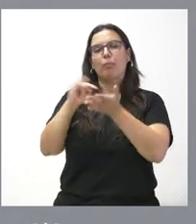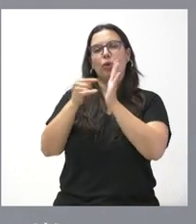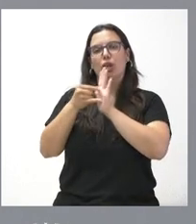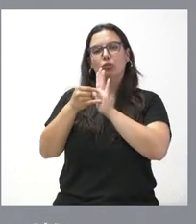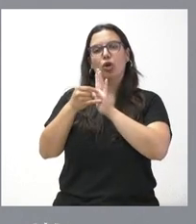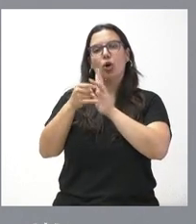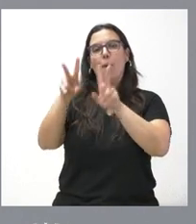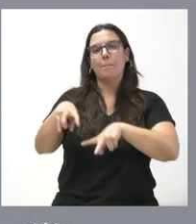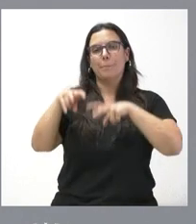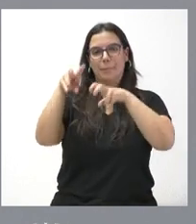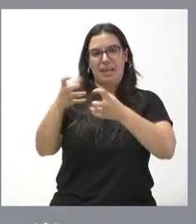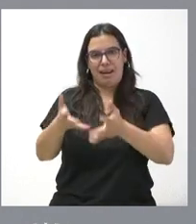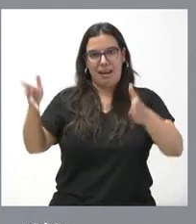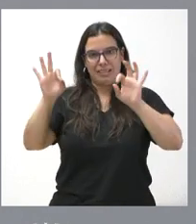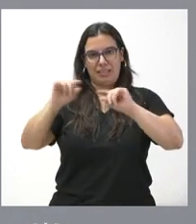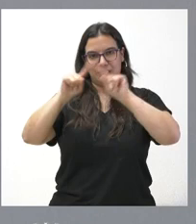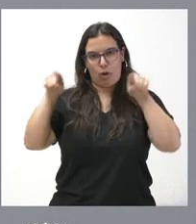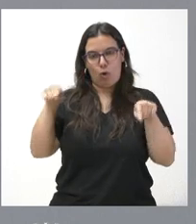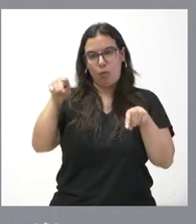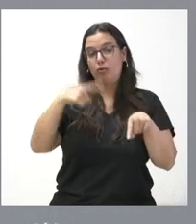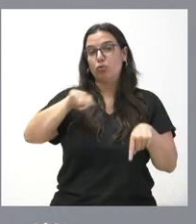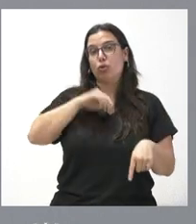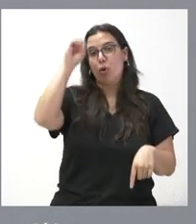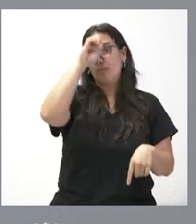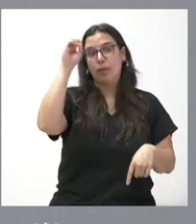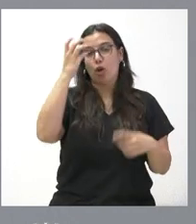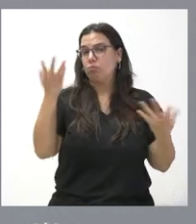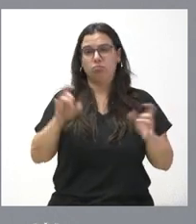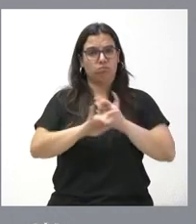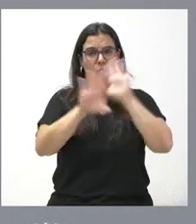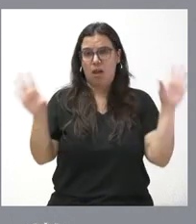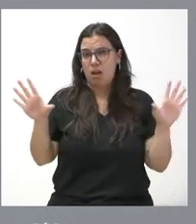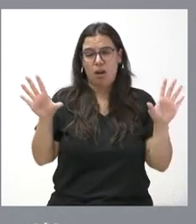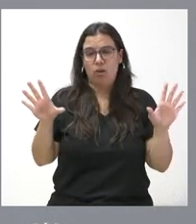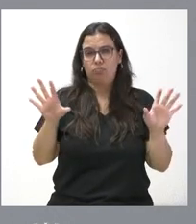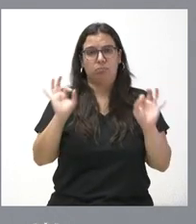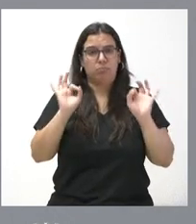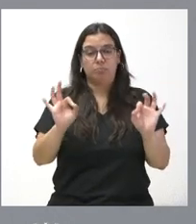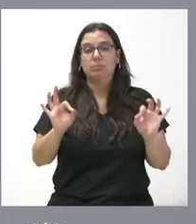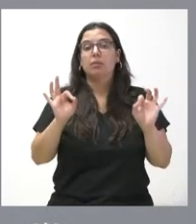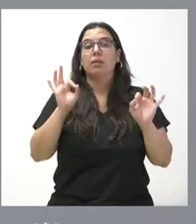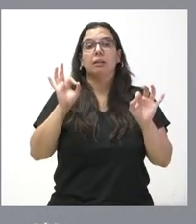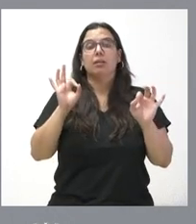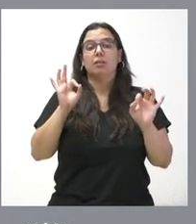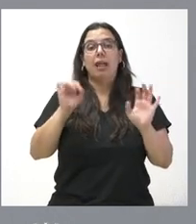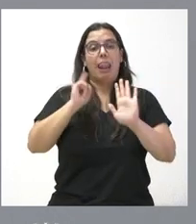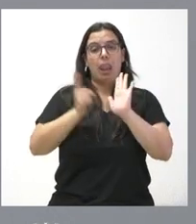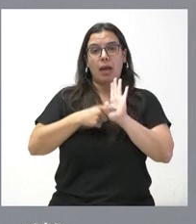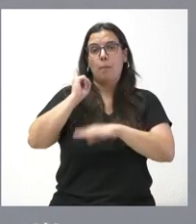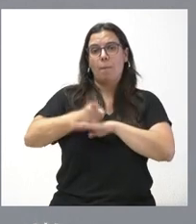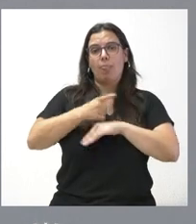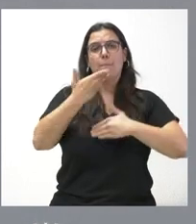de minería en Segovia. ¿Cuál es nuestra posición? Nuestra posición es muy clara y muy concreta. ¿Hay un procedimiento legal